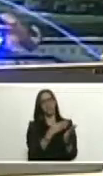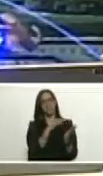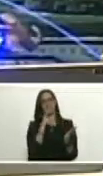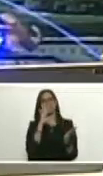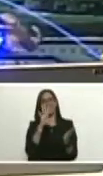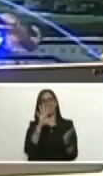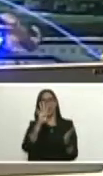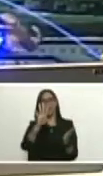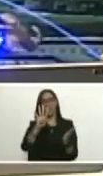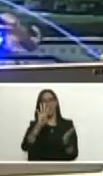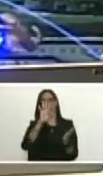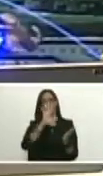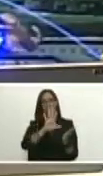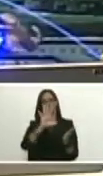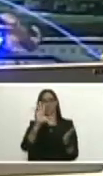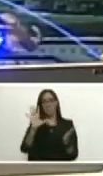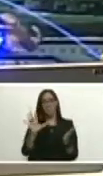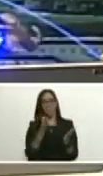54-55